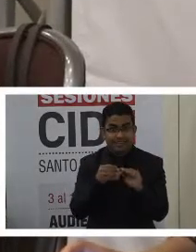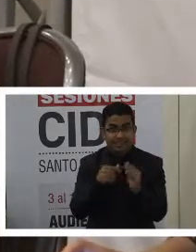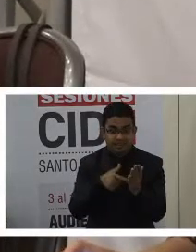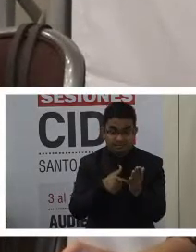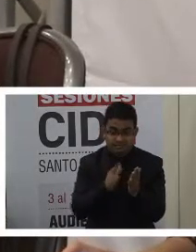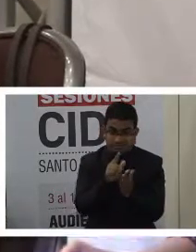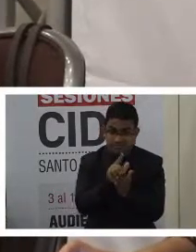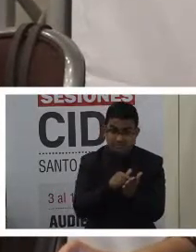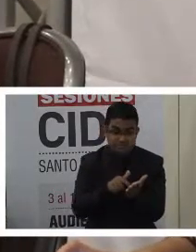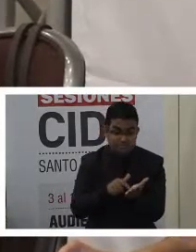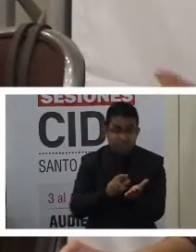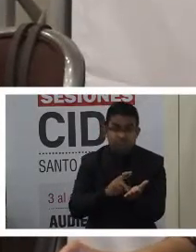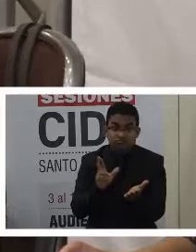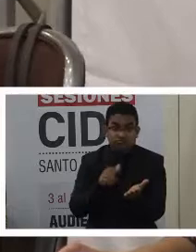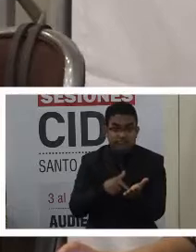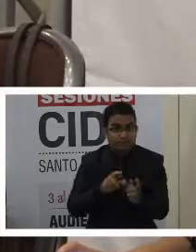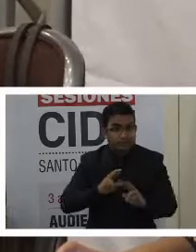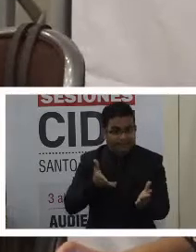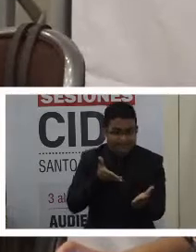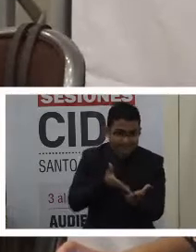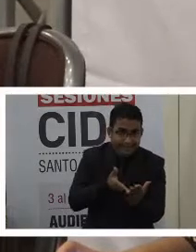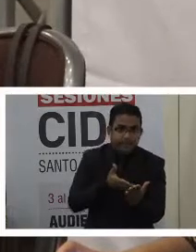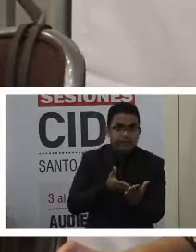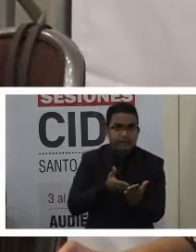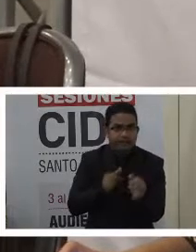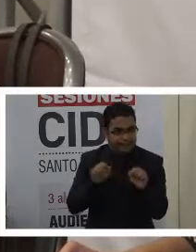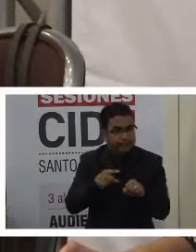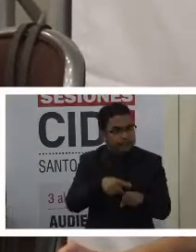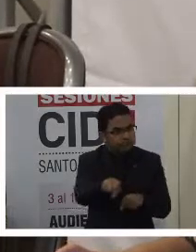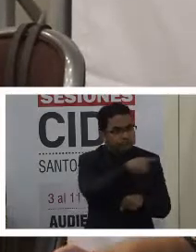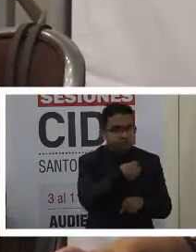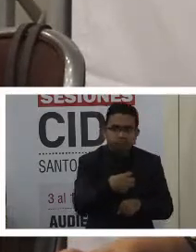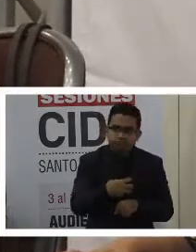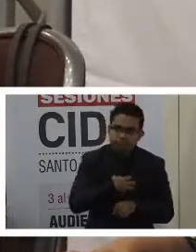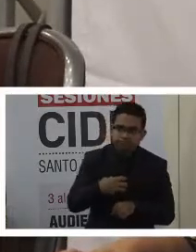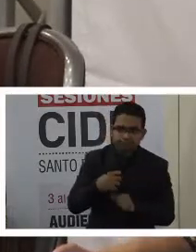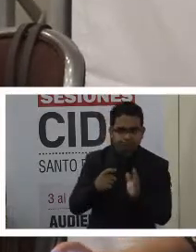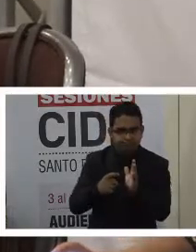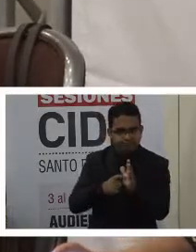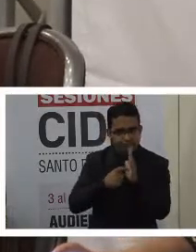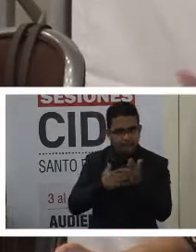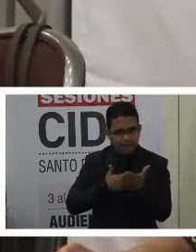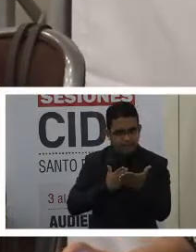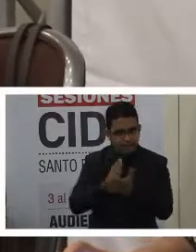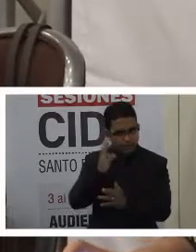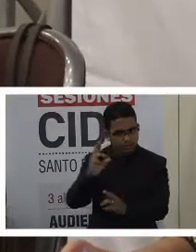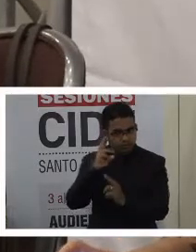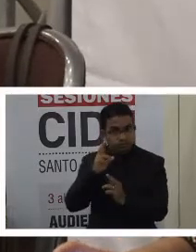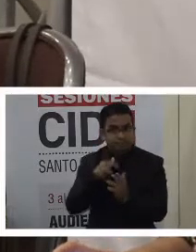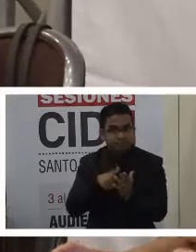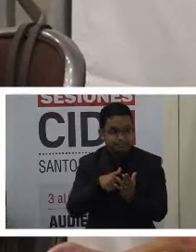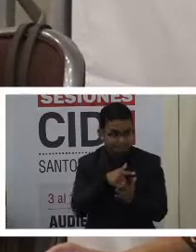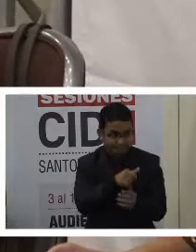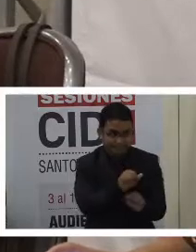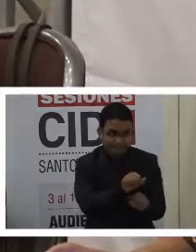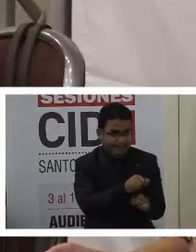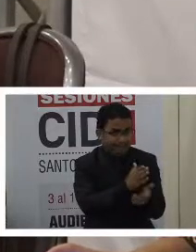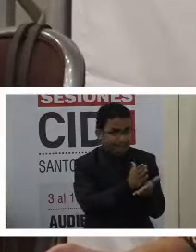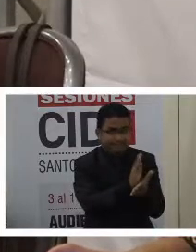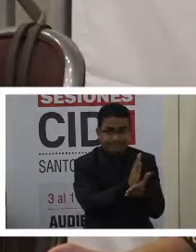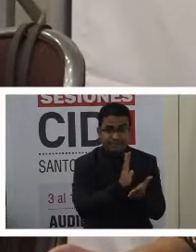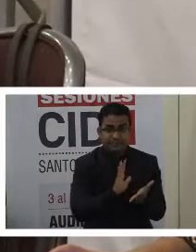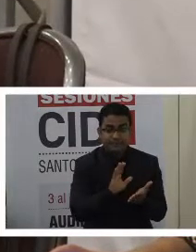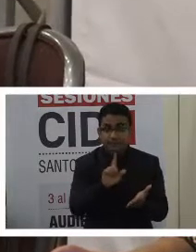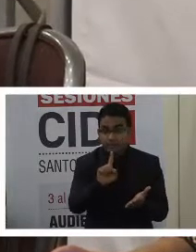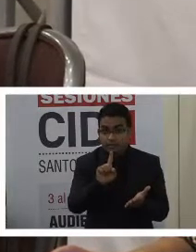plataforma que permite el reclamo de los derechos, la exigencia de los derechos, pero sabemos que hay